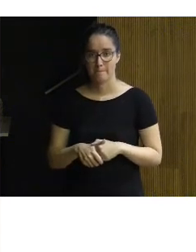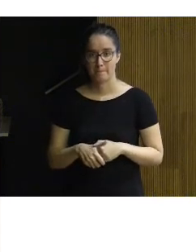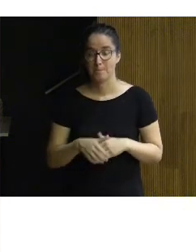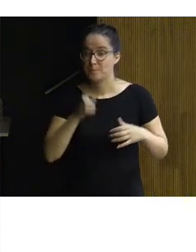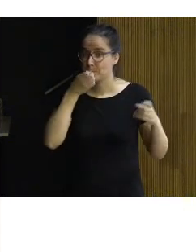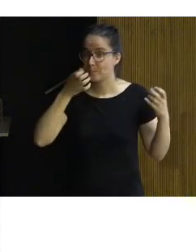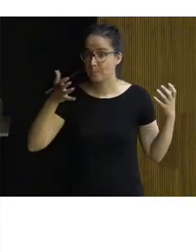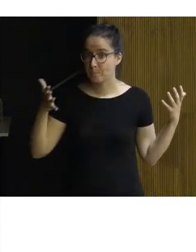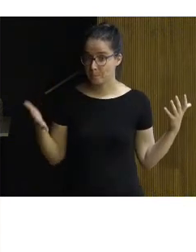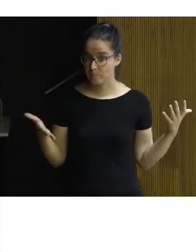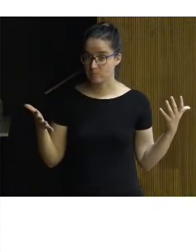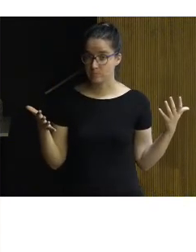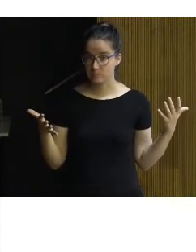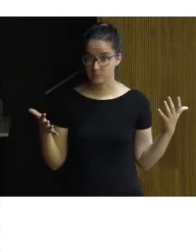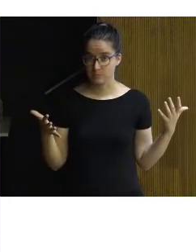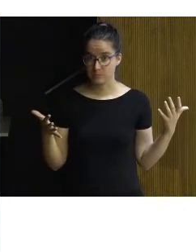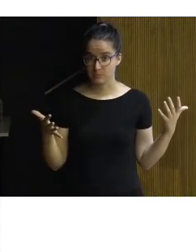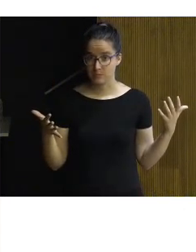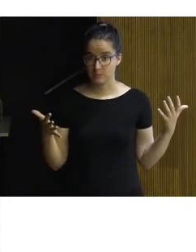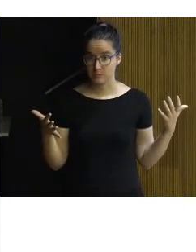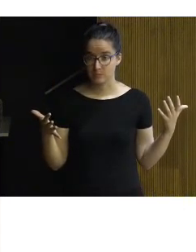bueno una vez esta